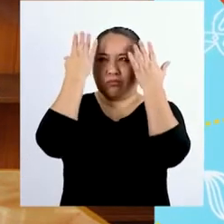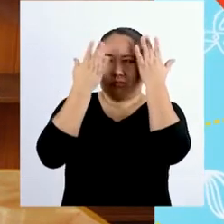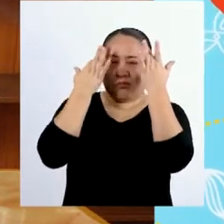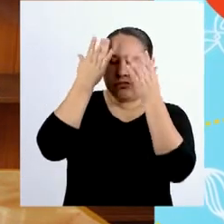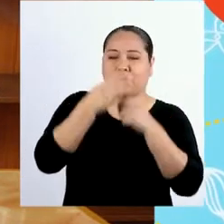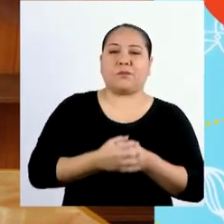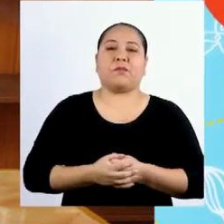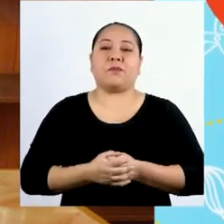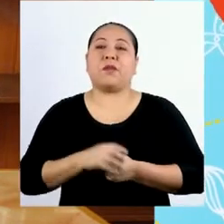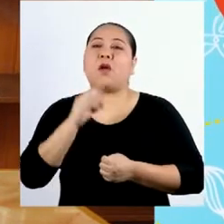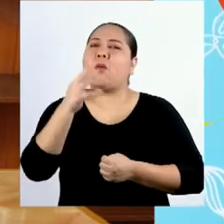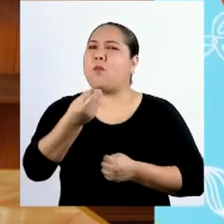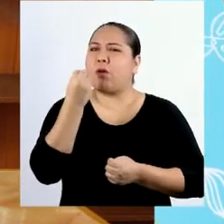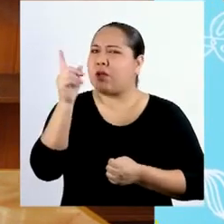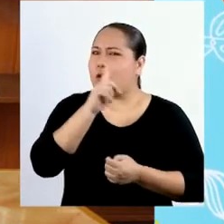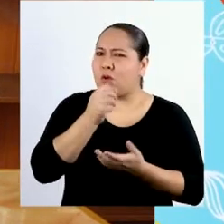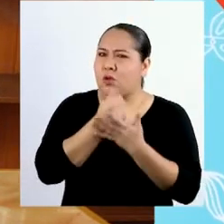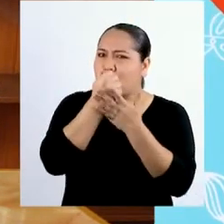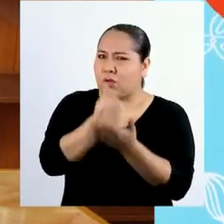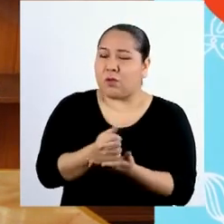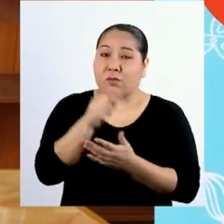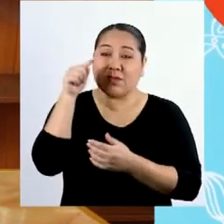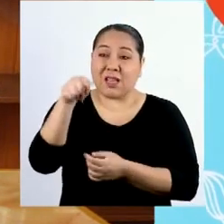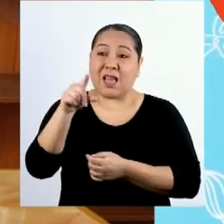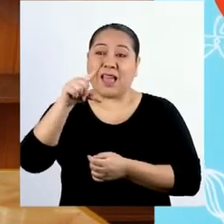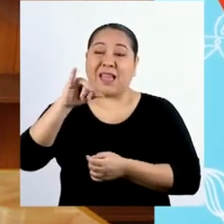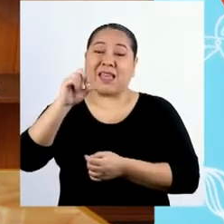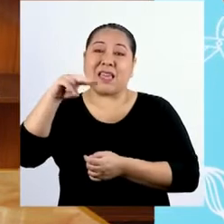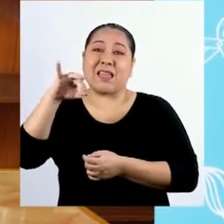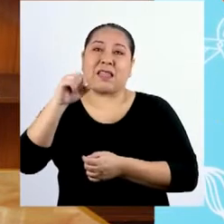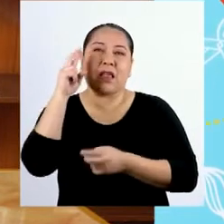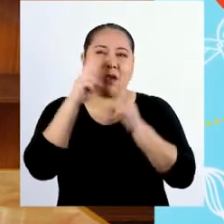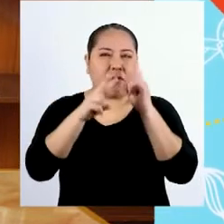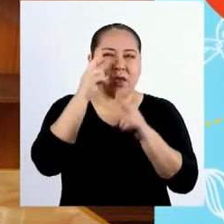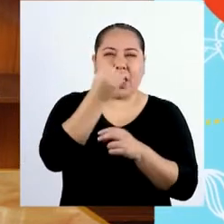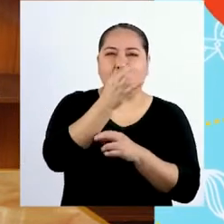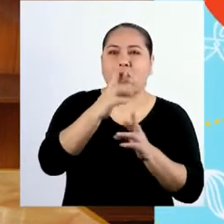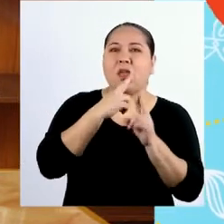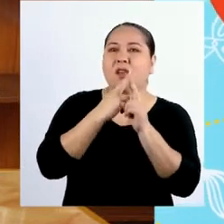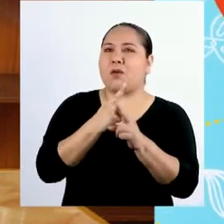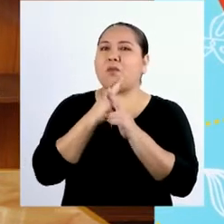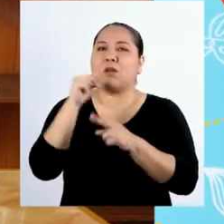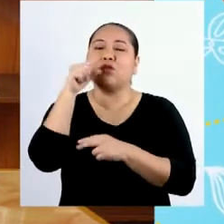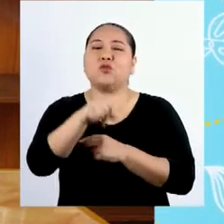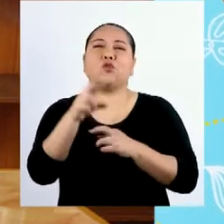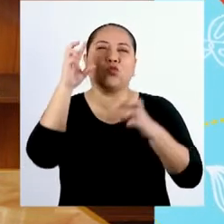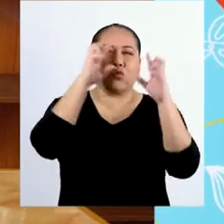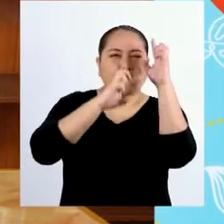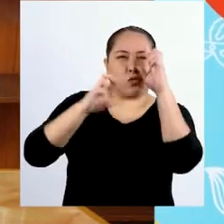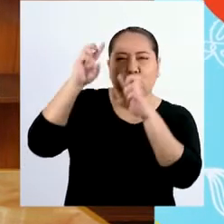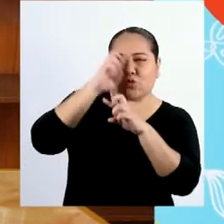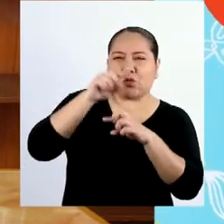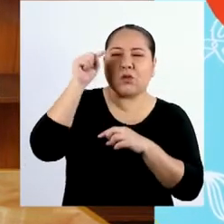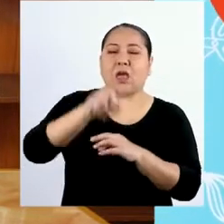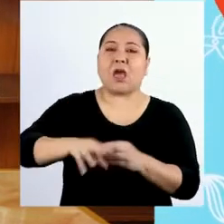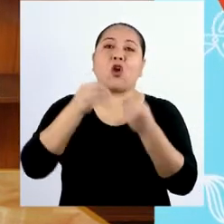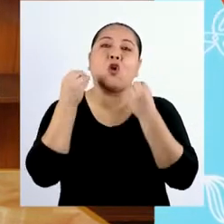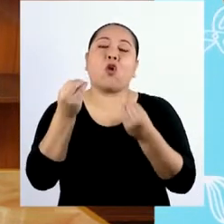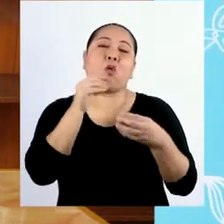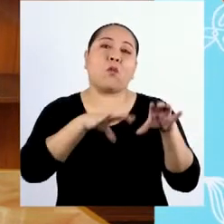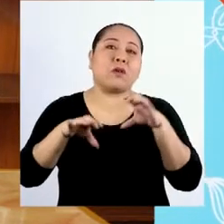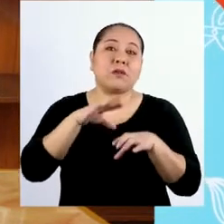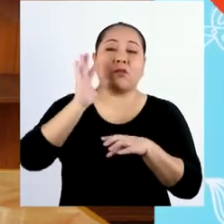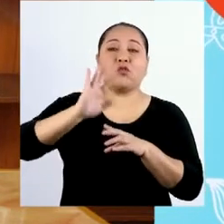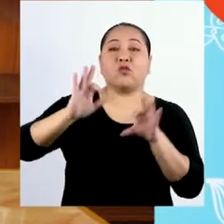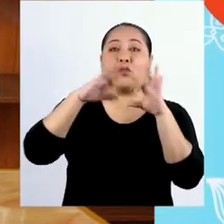creativa. ¿Por qué no ayudamos a Yanina a obtener algunas respuestas sobre su duda acerca de cómo